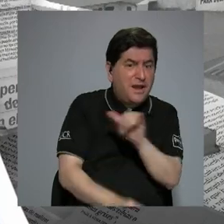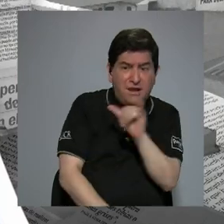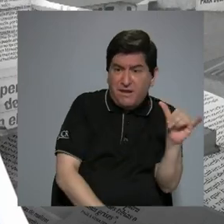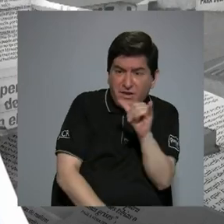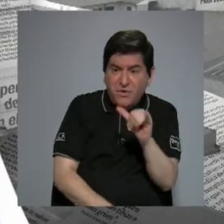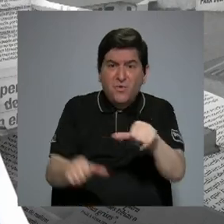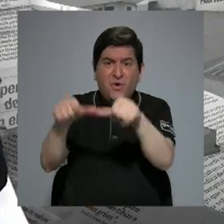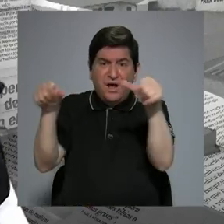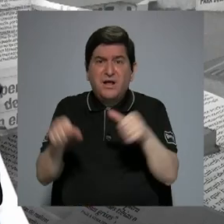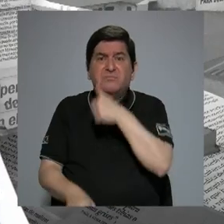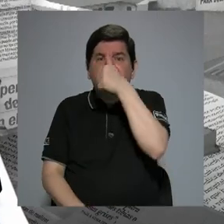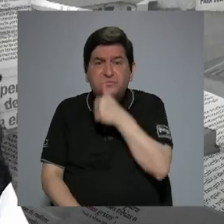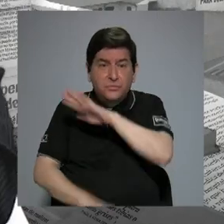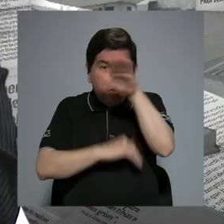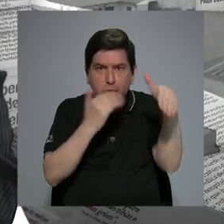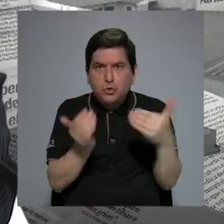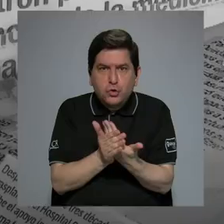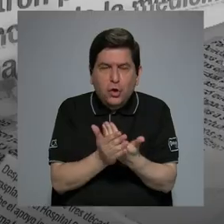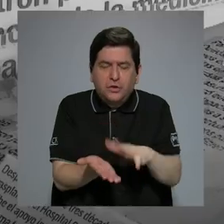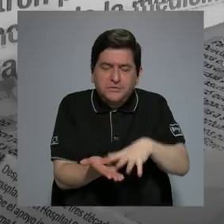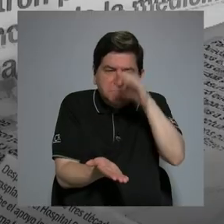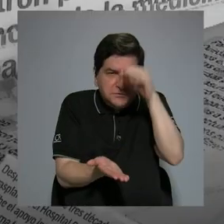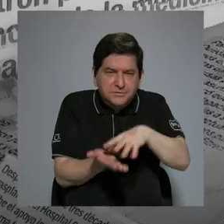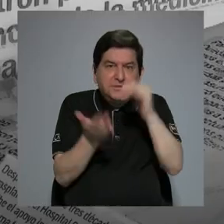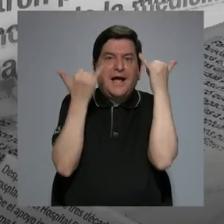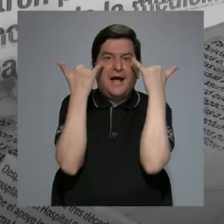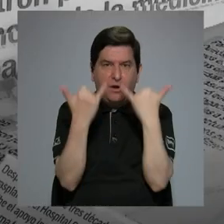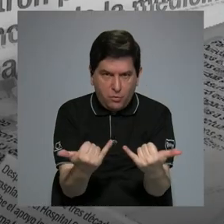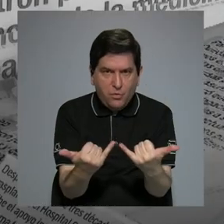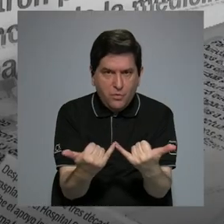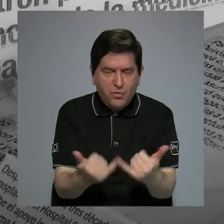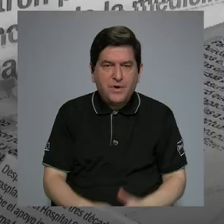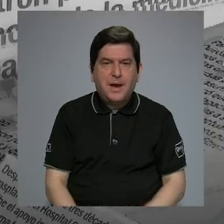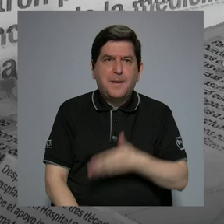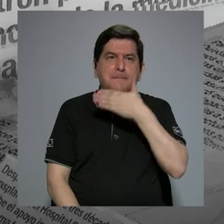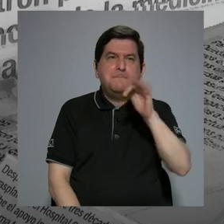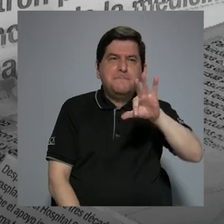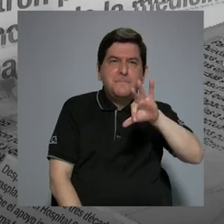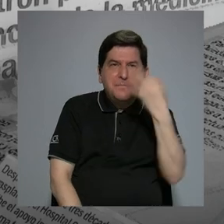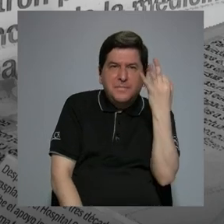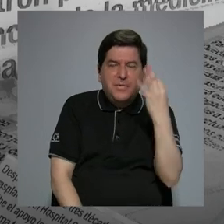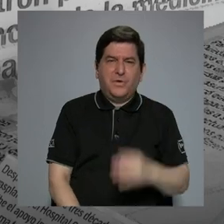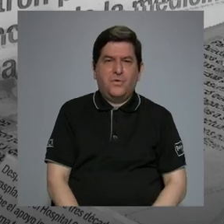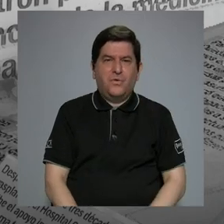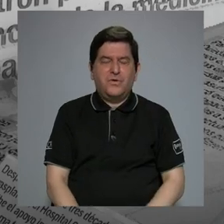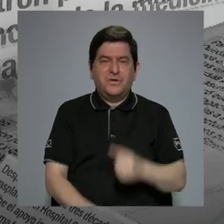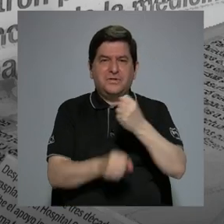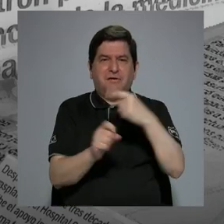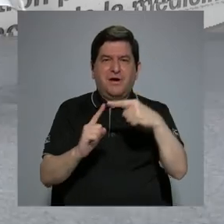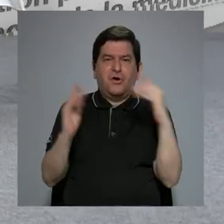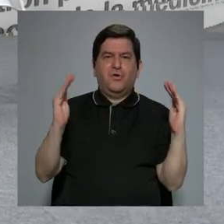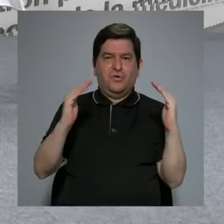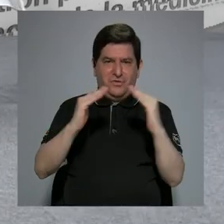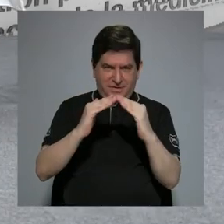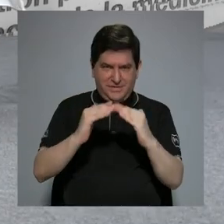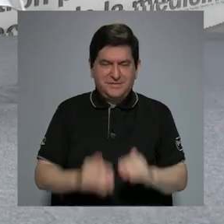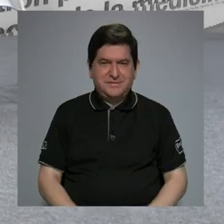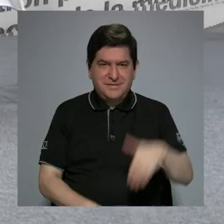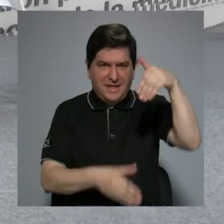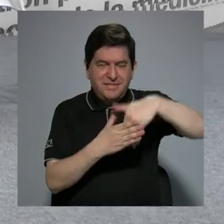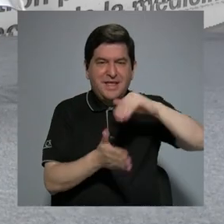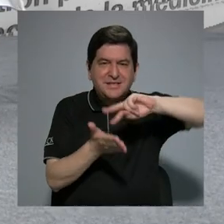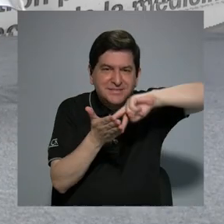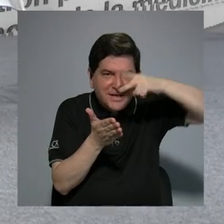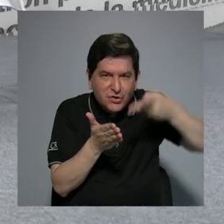están en el sector privado y todos estamos aprendiendo en este momento cuál es la mejor forma de hacer el teletrabajo dentro del